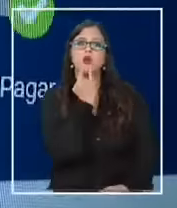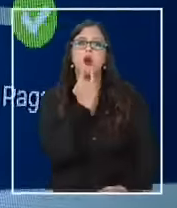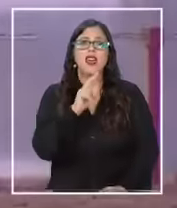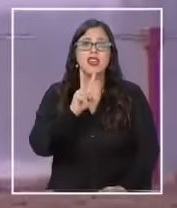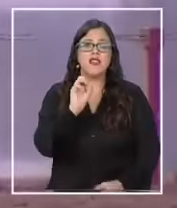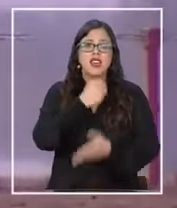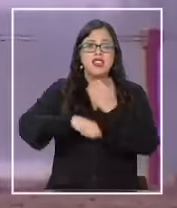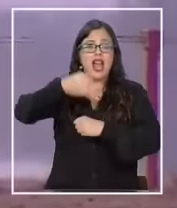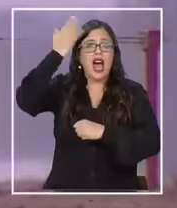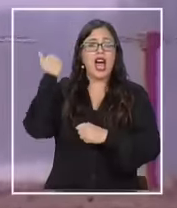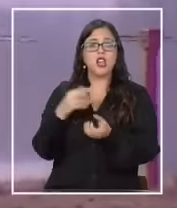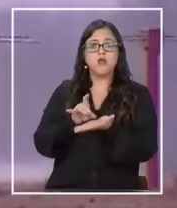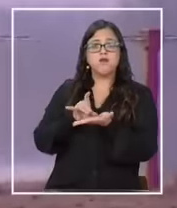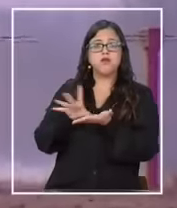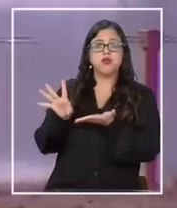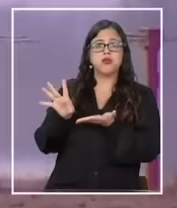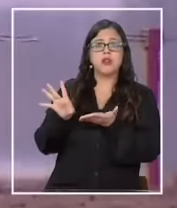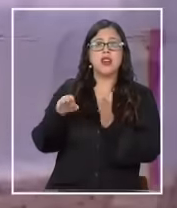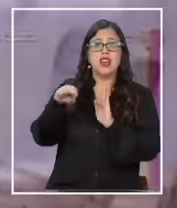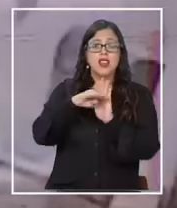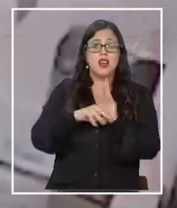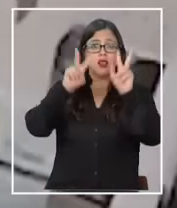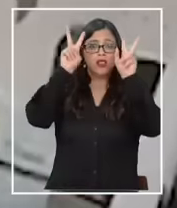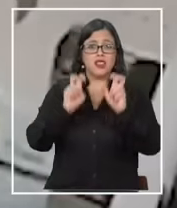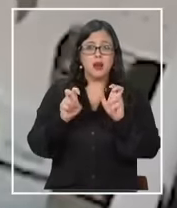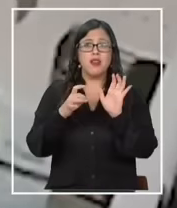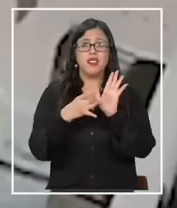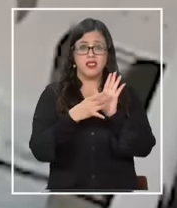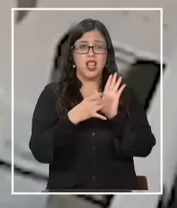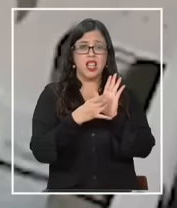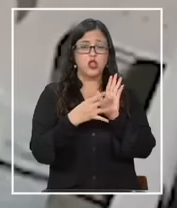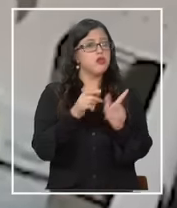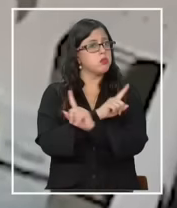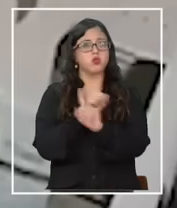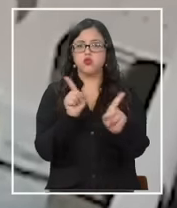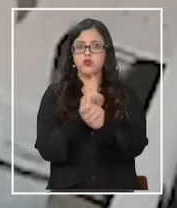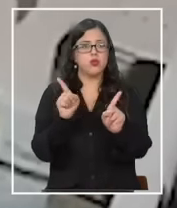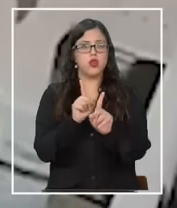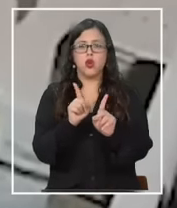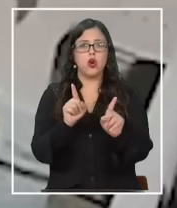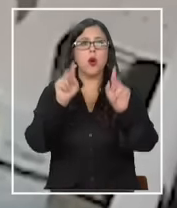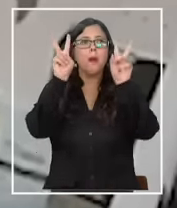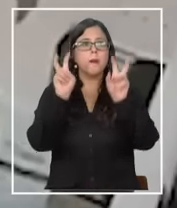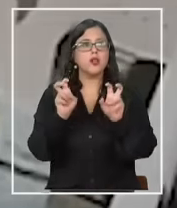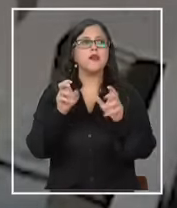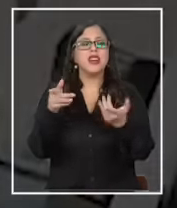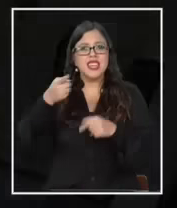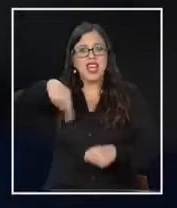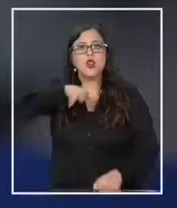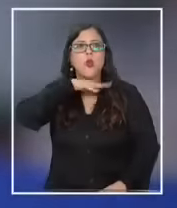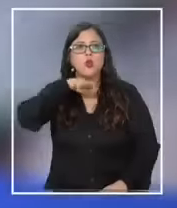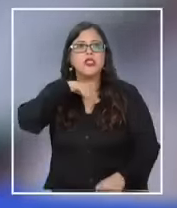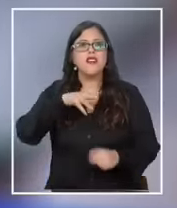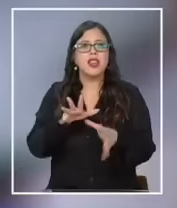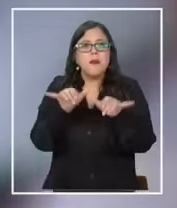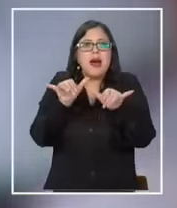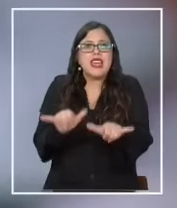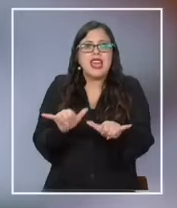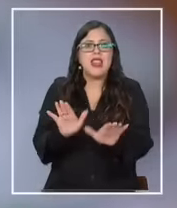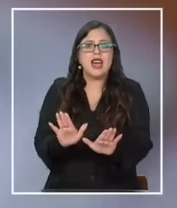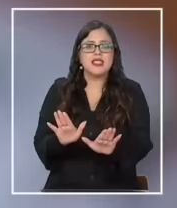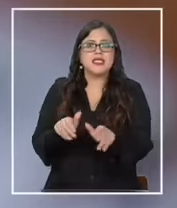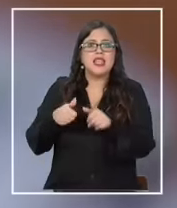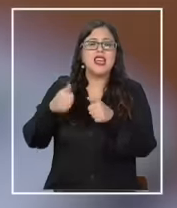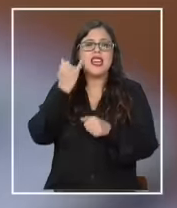años salió del programa, no por temas relacionados con delincuencia, sino porque usaban la visa para quedarse de